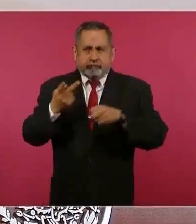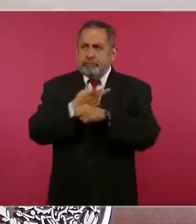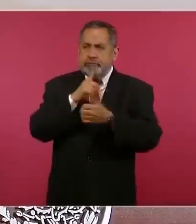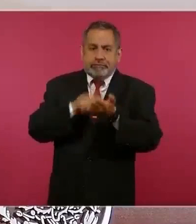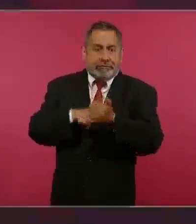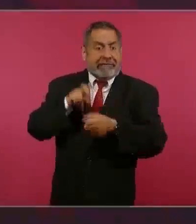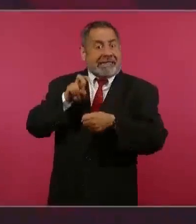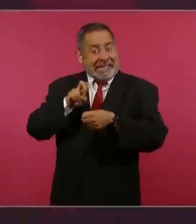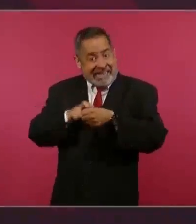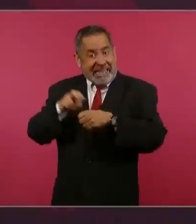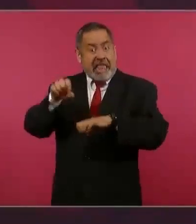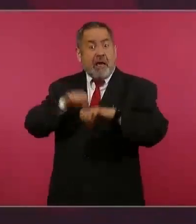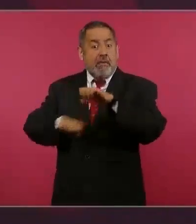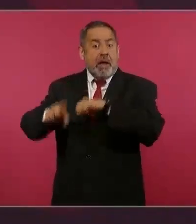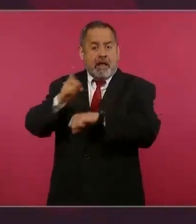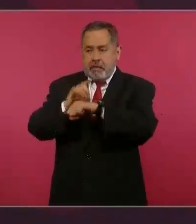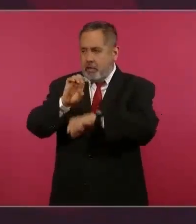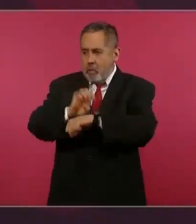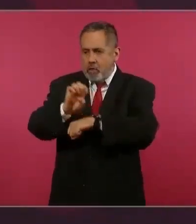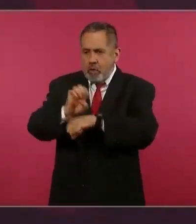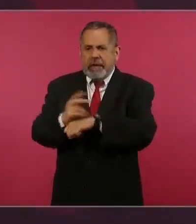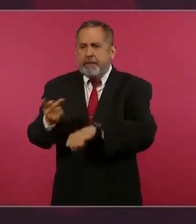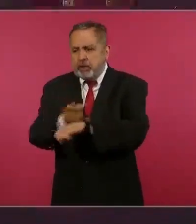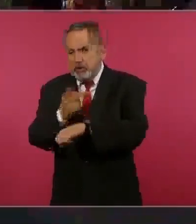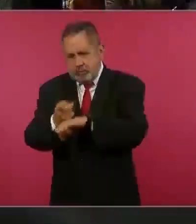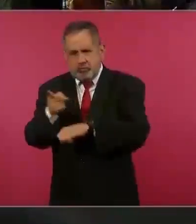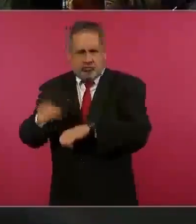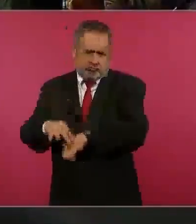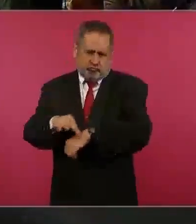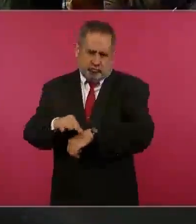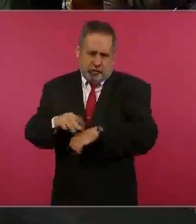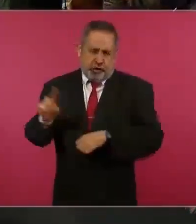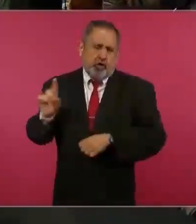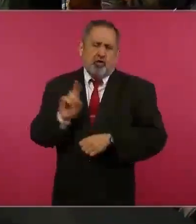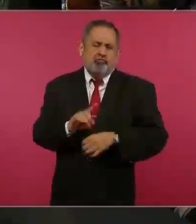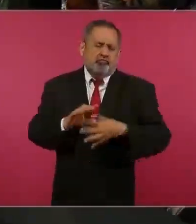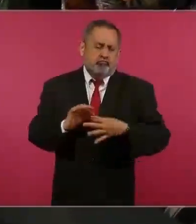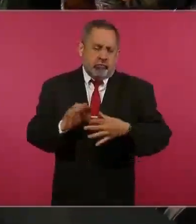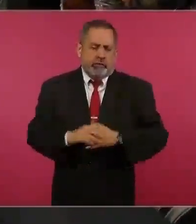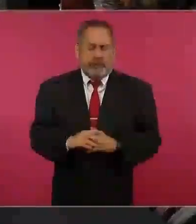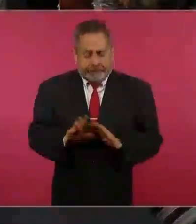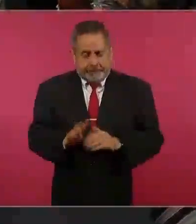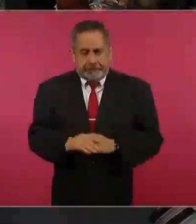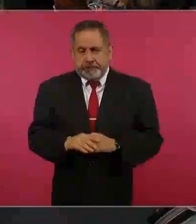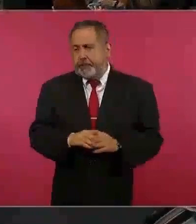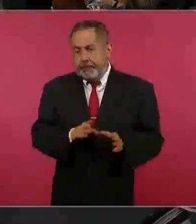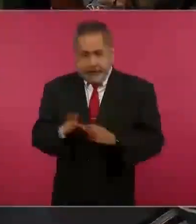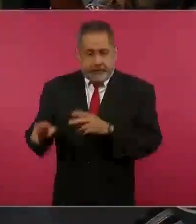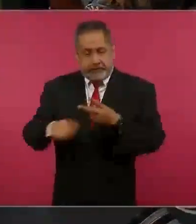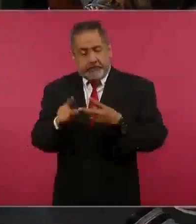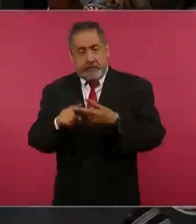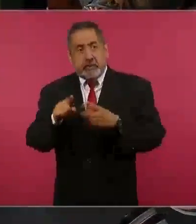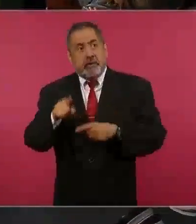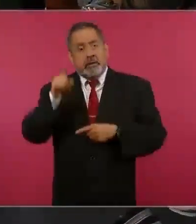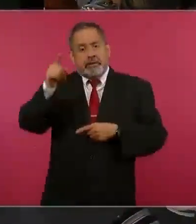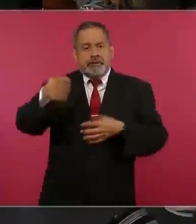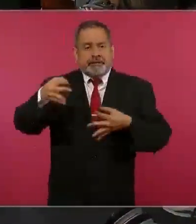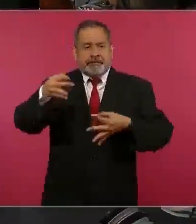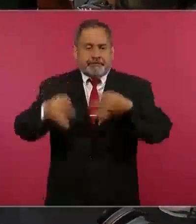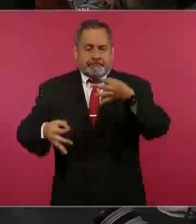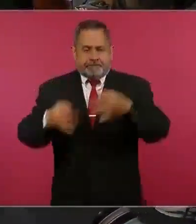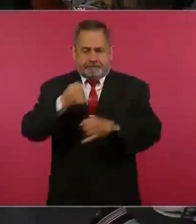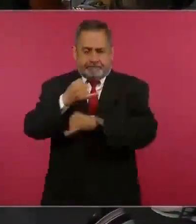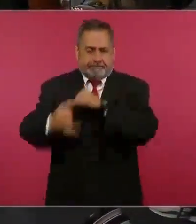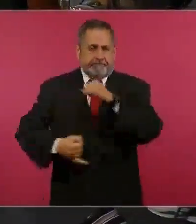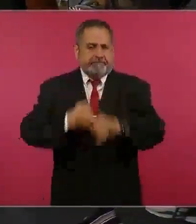y lo otro pues está en el Tribunal Internacional de